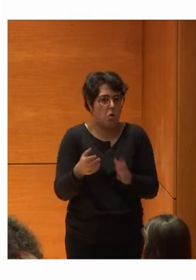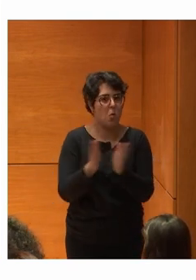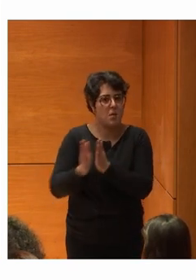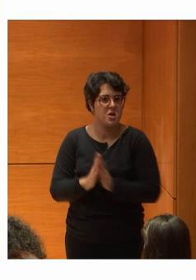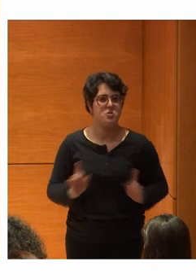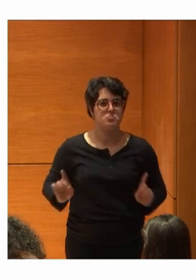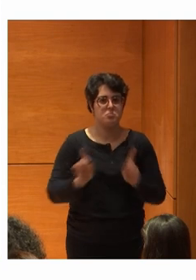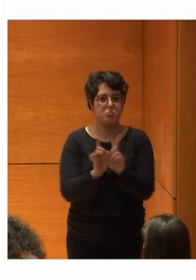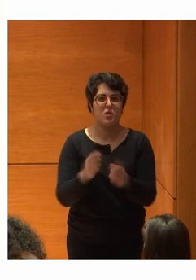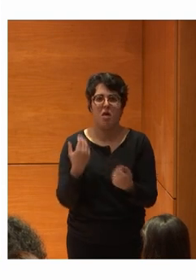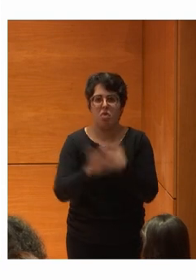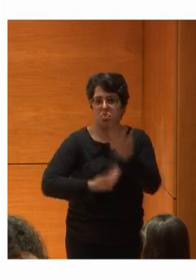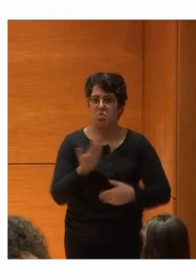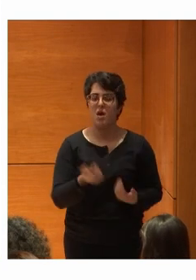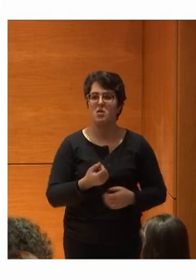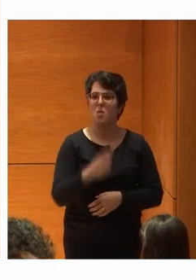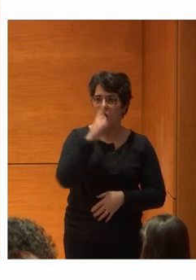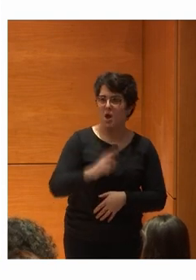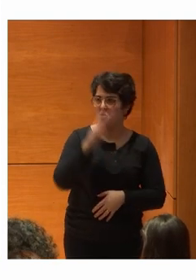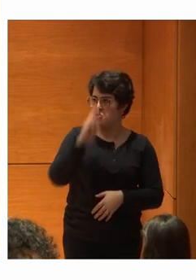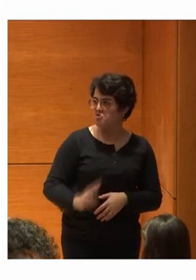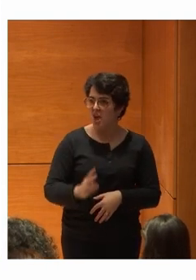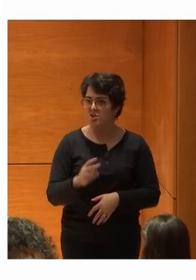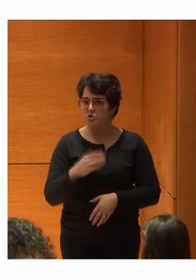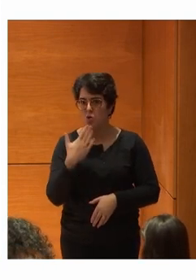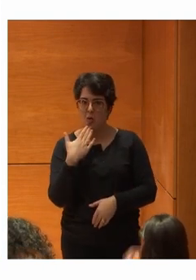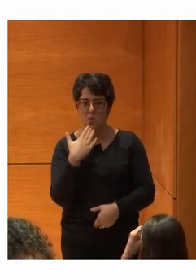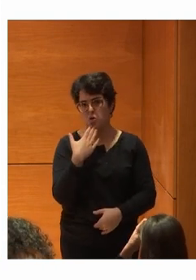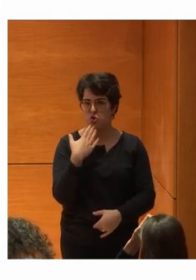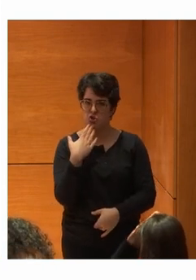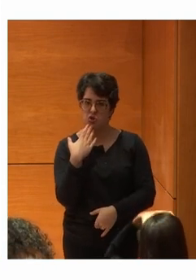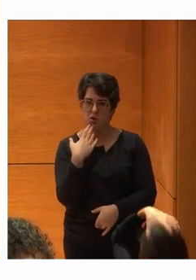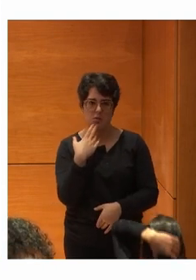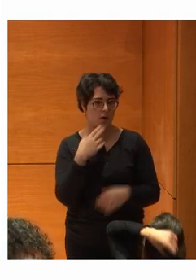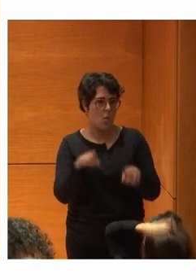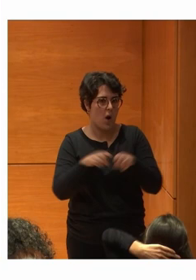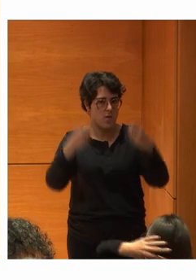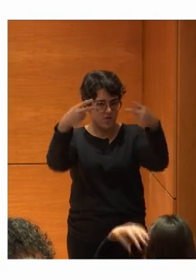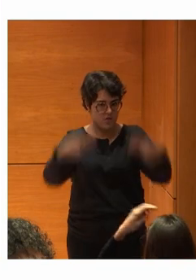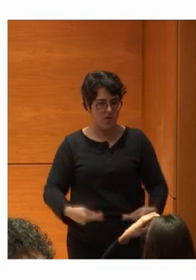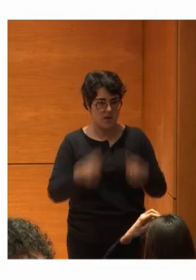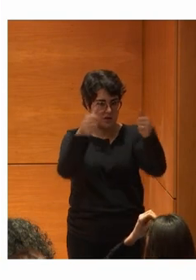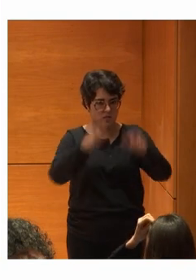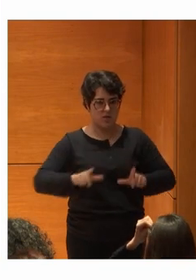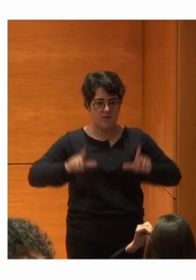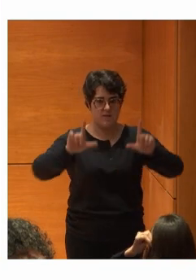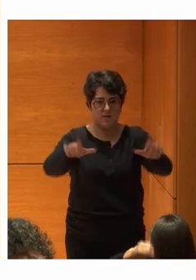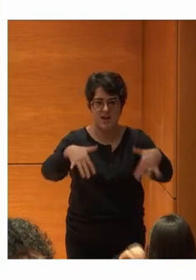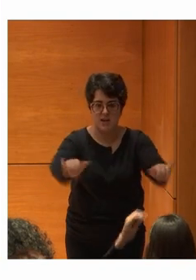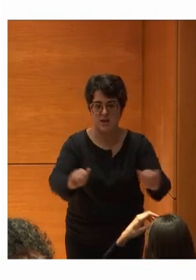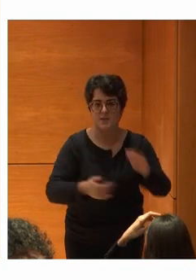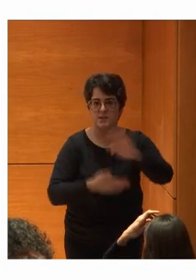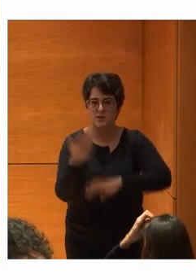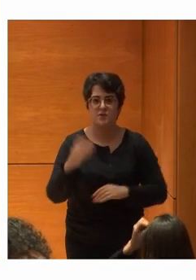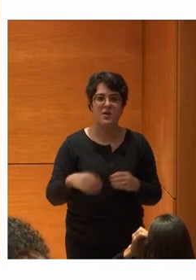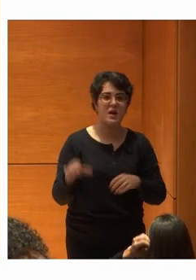O sea en año y medio Dos años salen Como Consultor junior De programación No damos titulación Tampoco Está abierto